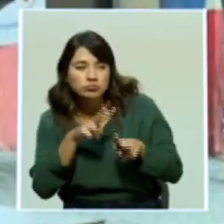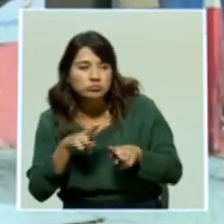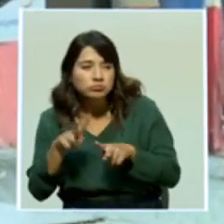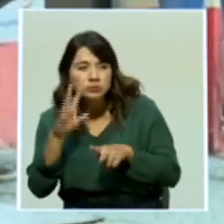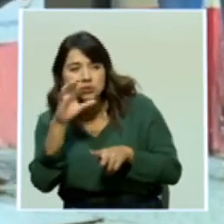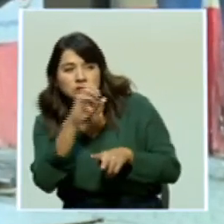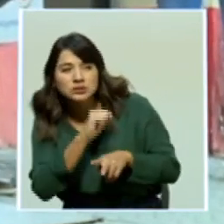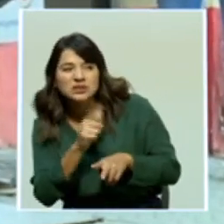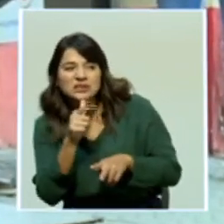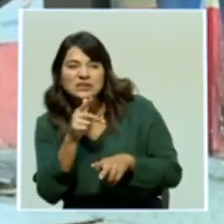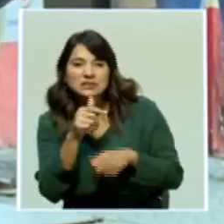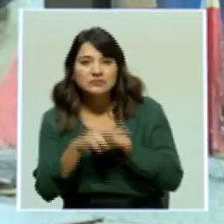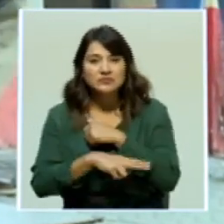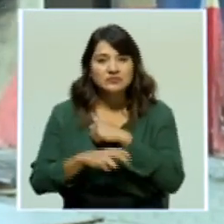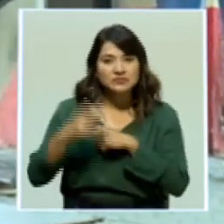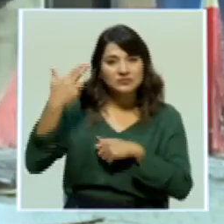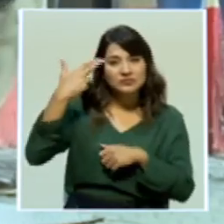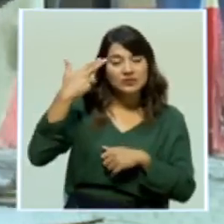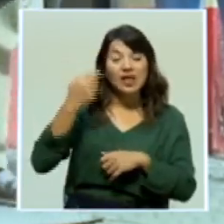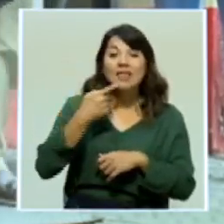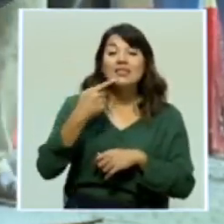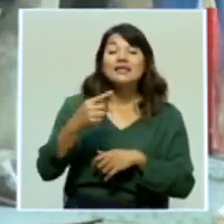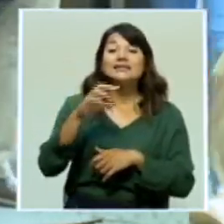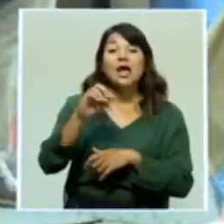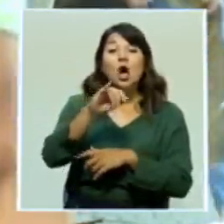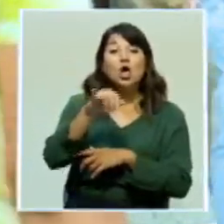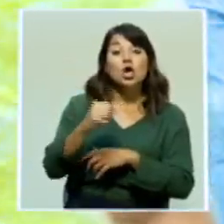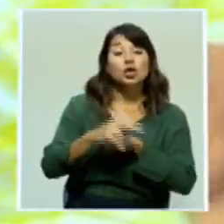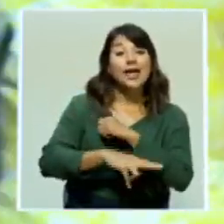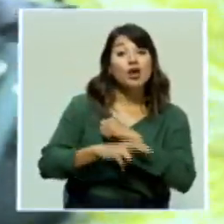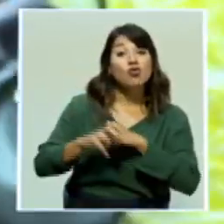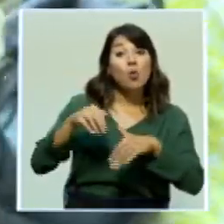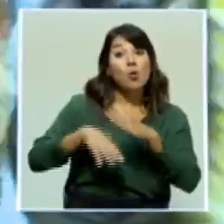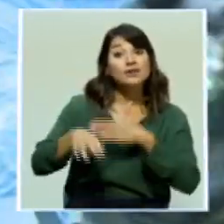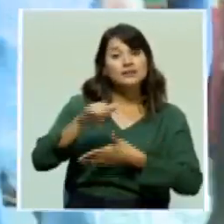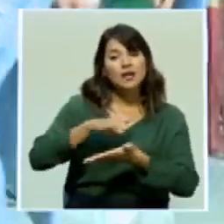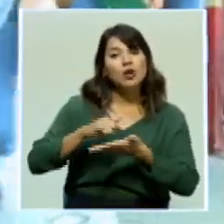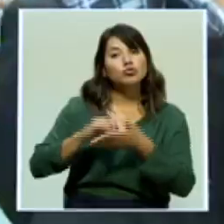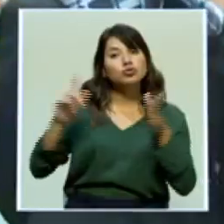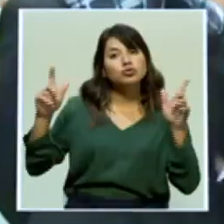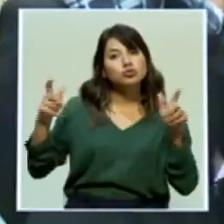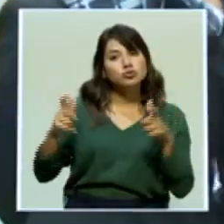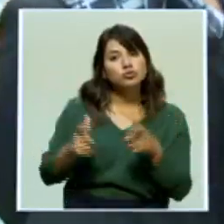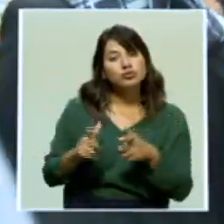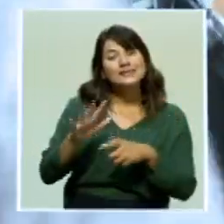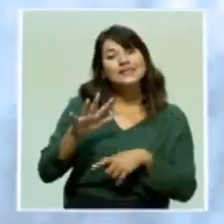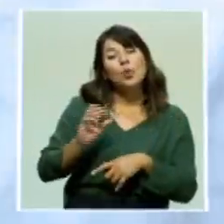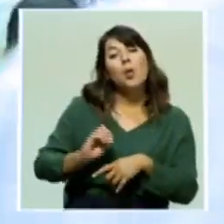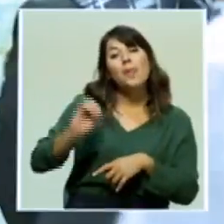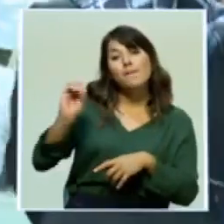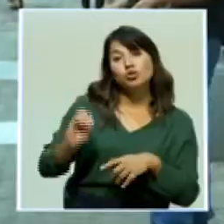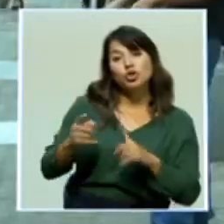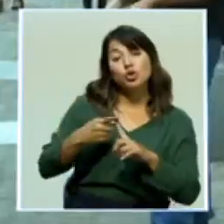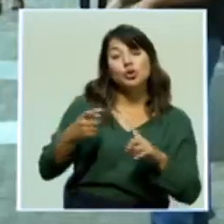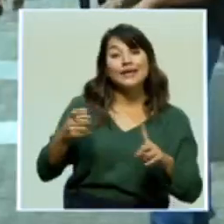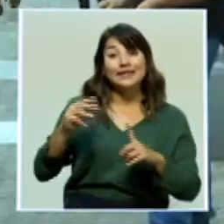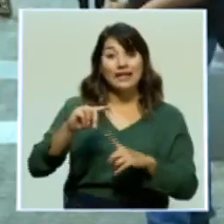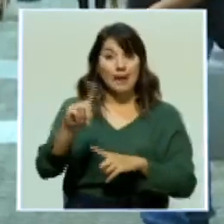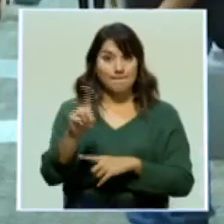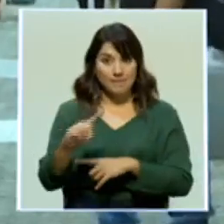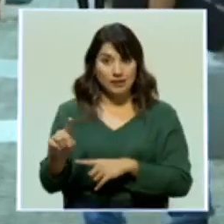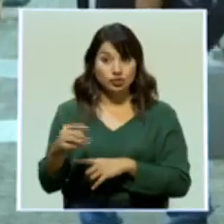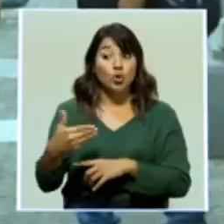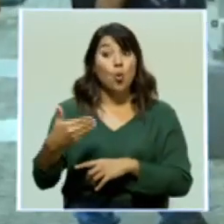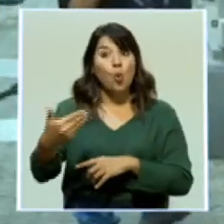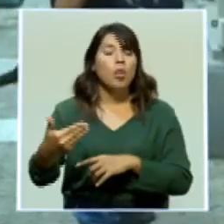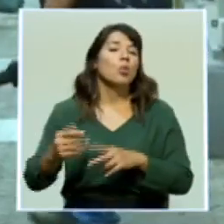víctimas. De acuerdo con el OIJ, los asaltos en San José disminuyeron un 50% desde marzo cuando inició